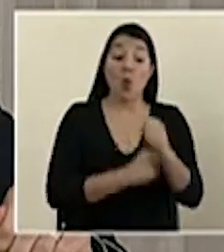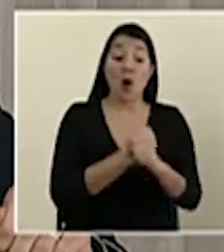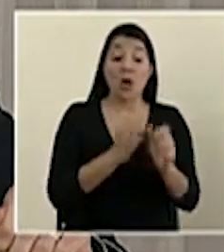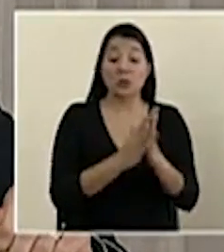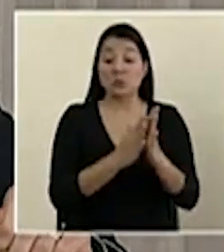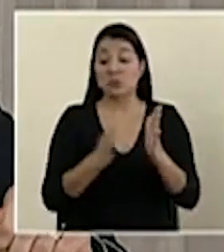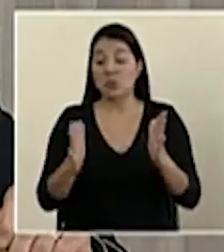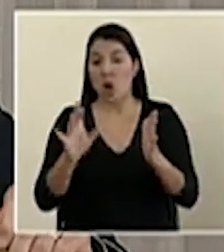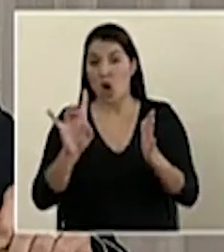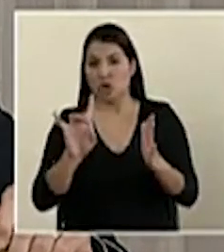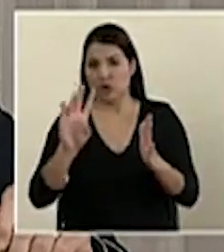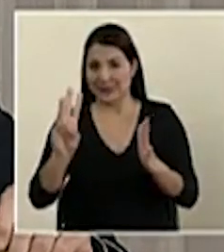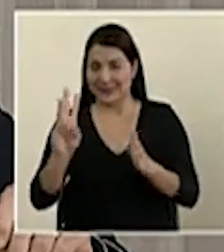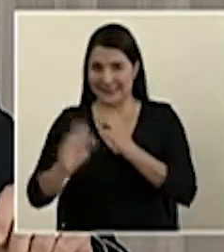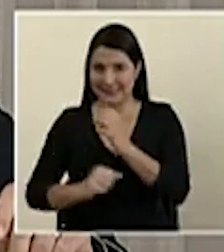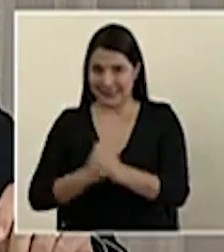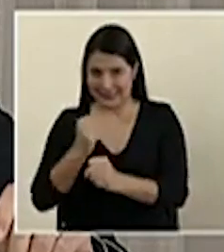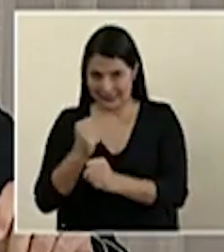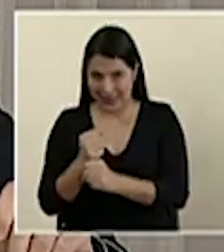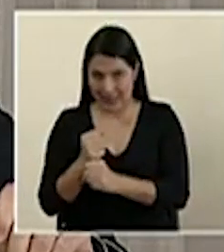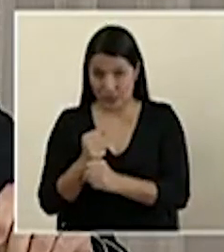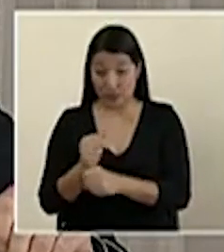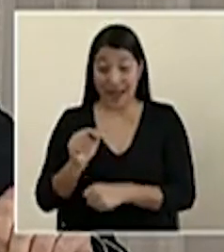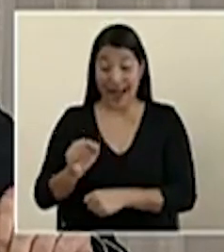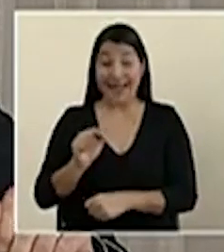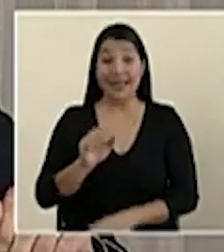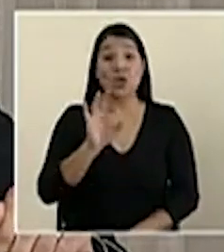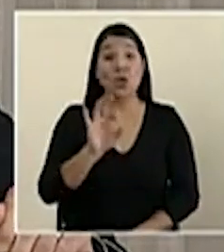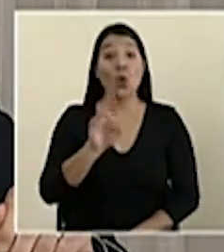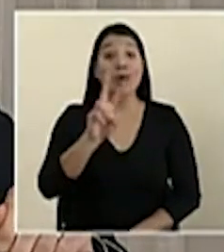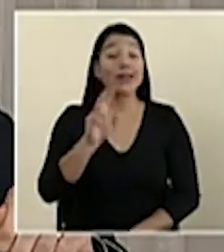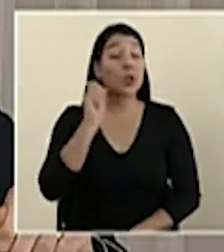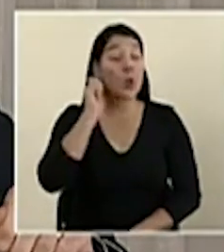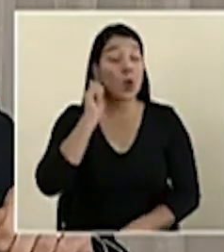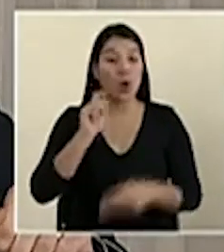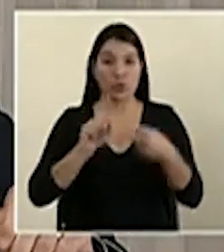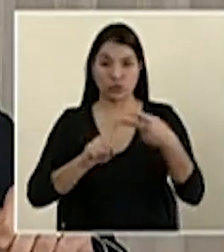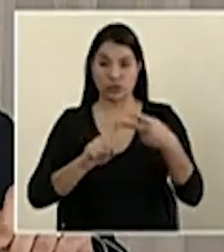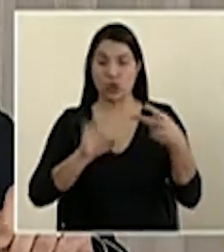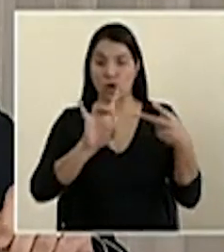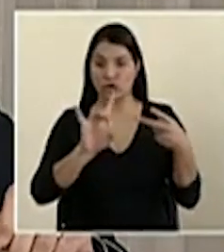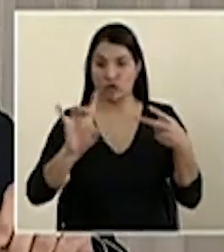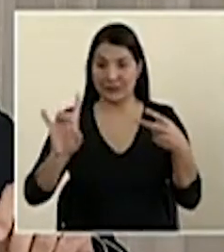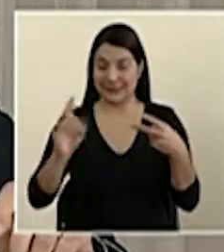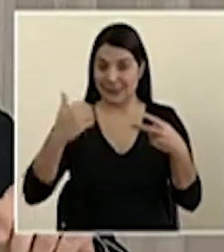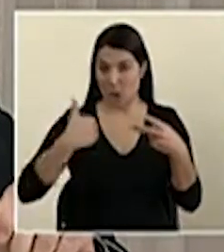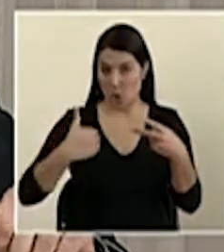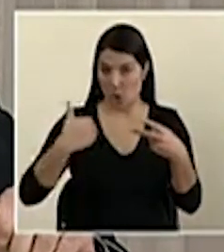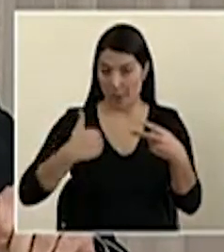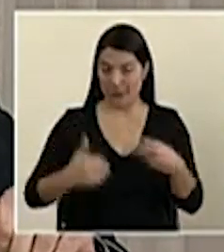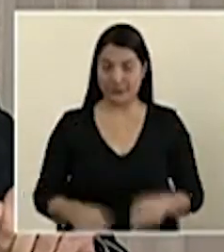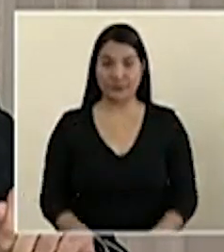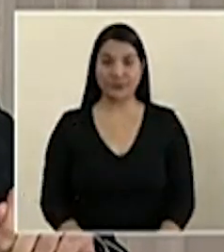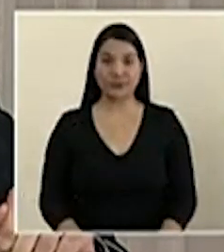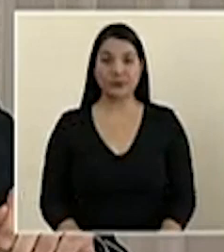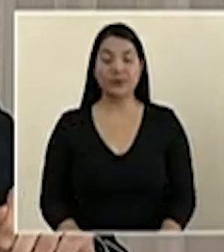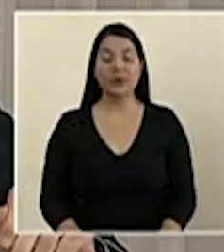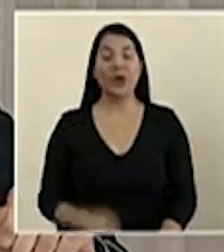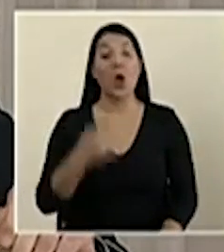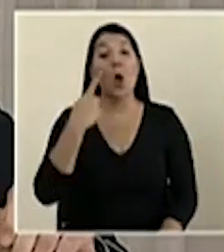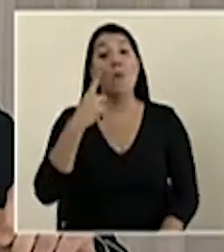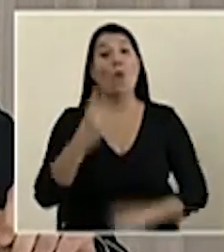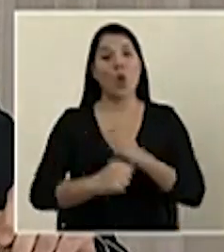los 86 años, de los cuales 92 son mujeres y 88 son hombres. Por edad,